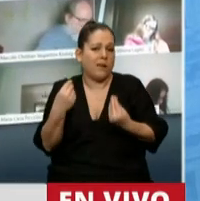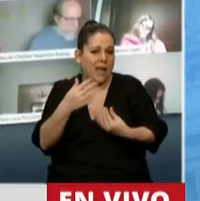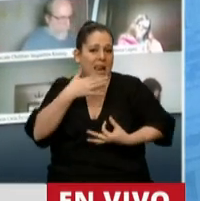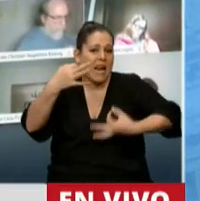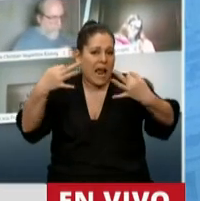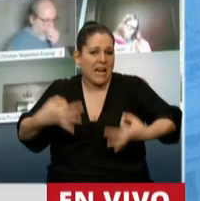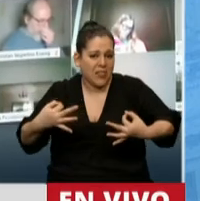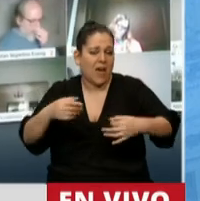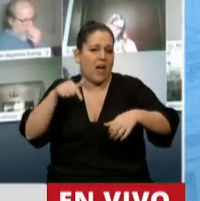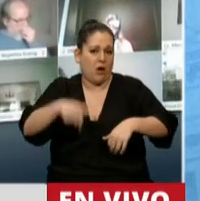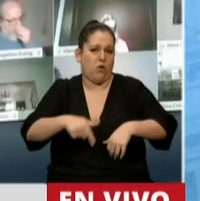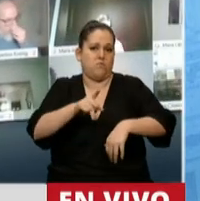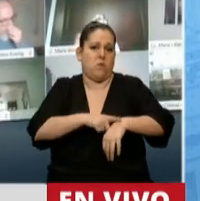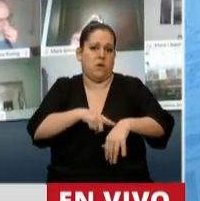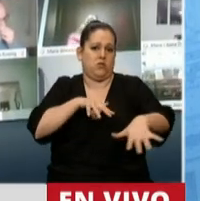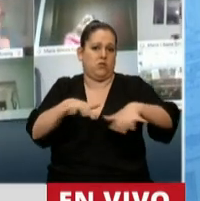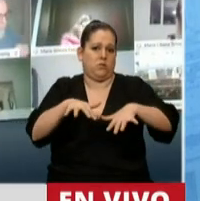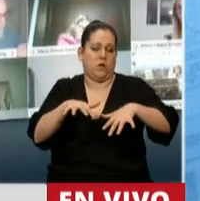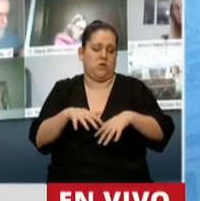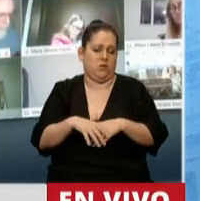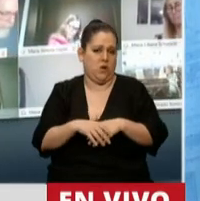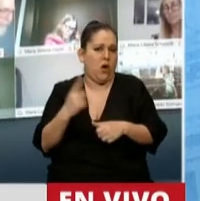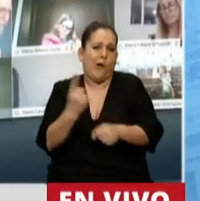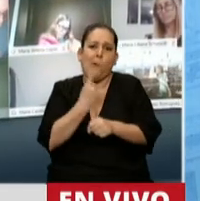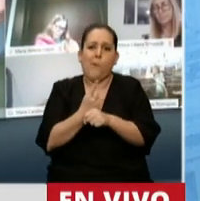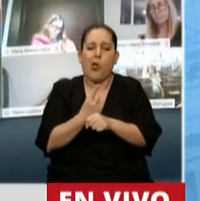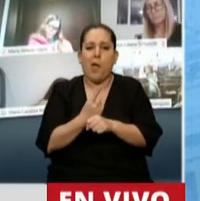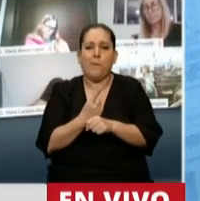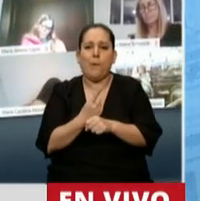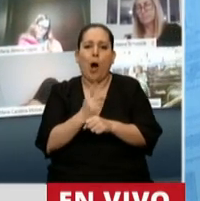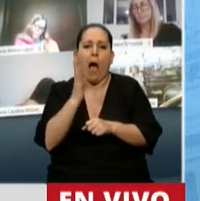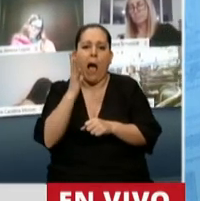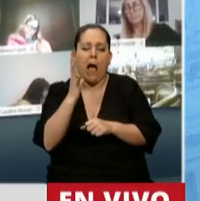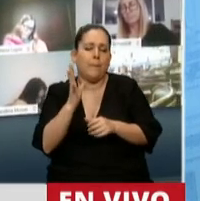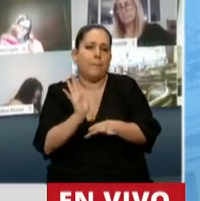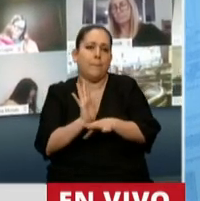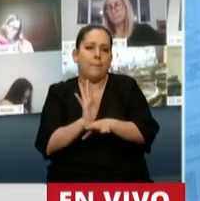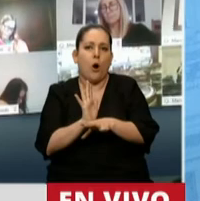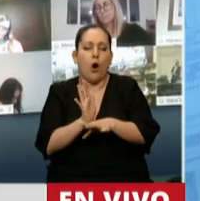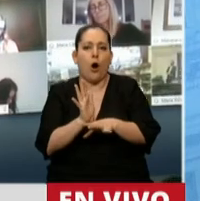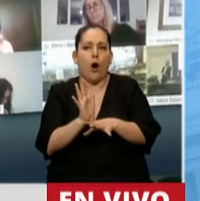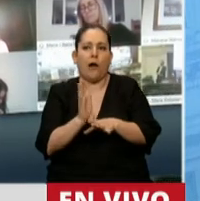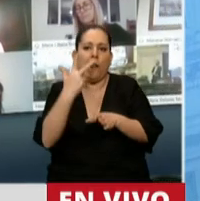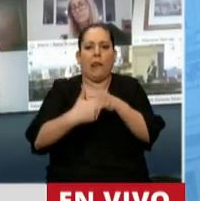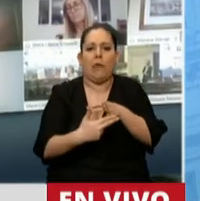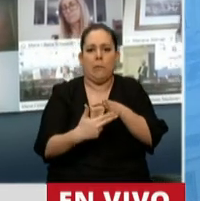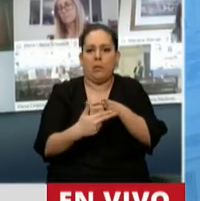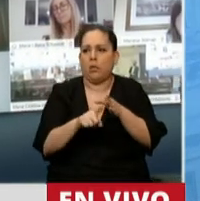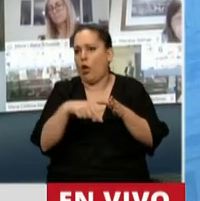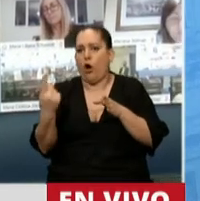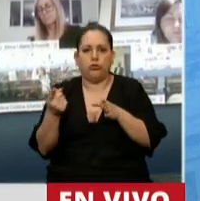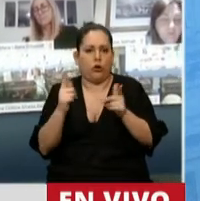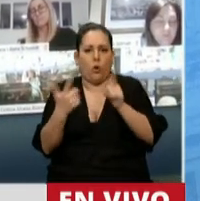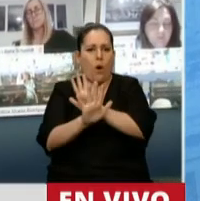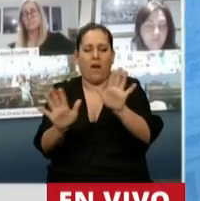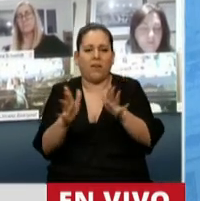realidad que transitamos. No podemos achicarlo ni ponerle otros límites. Está hecha una